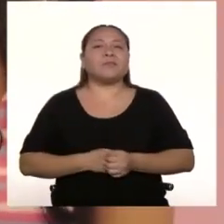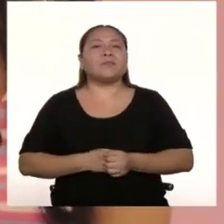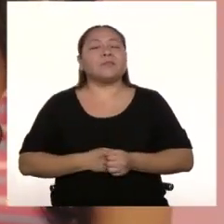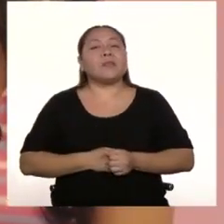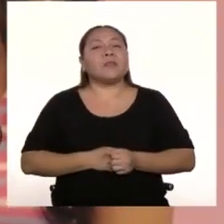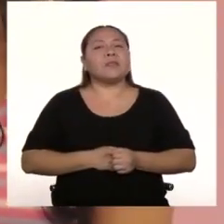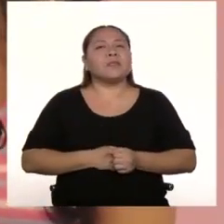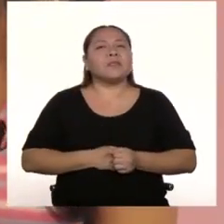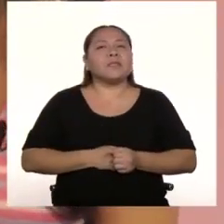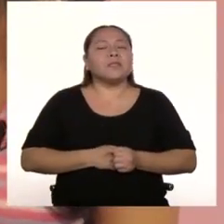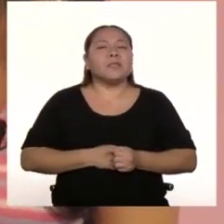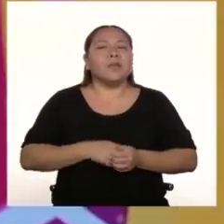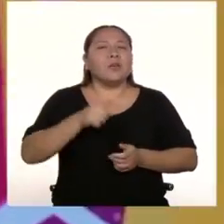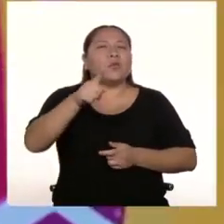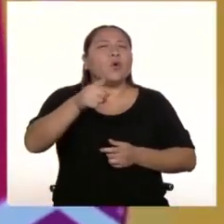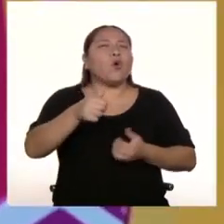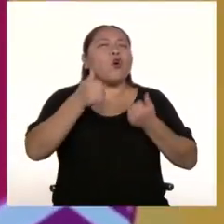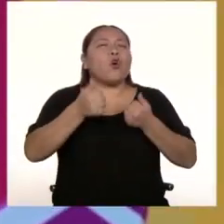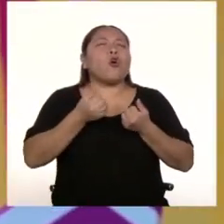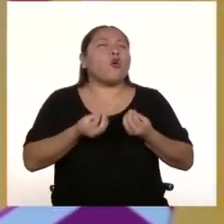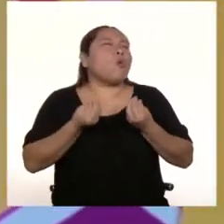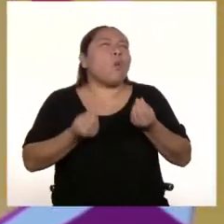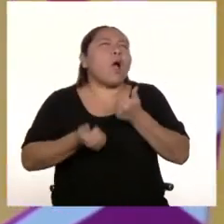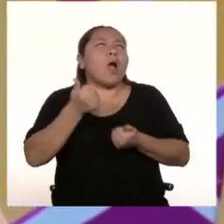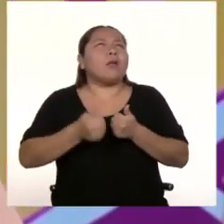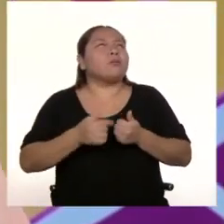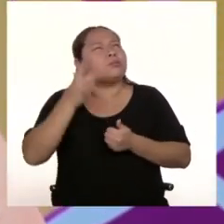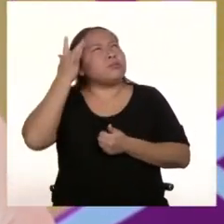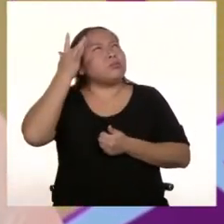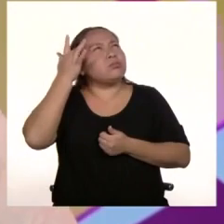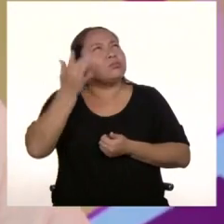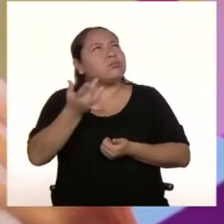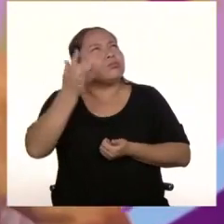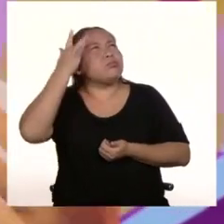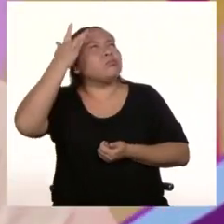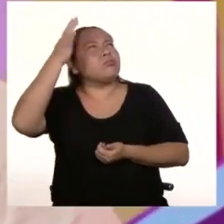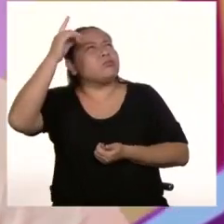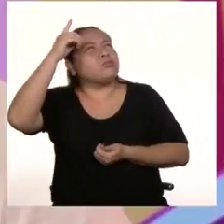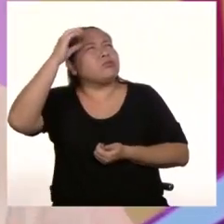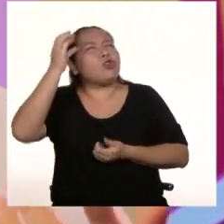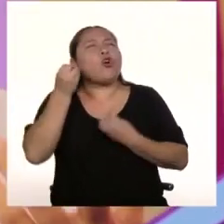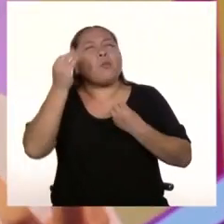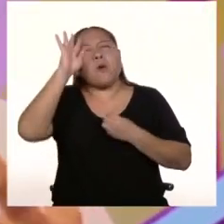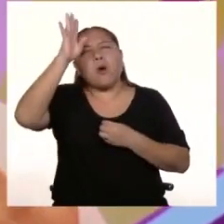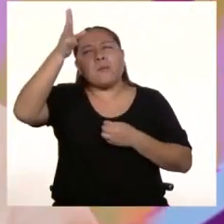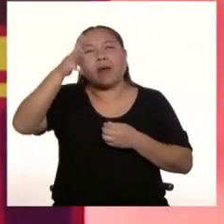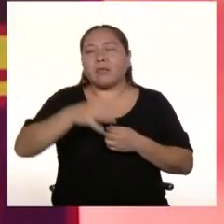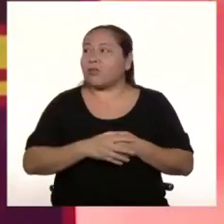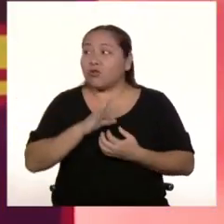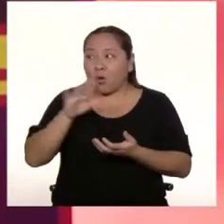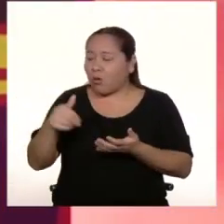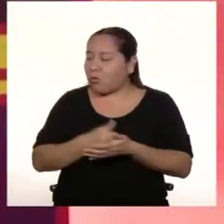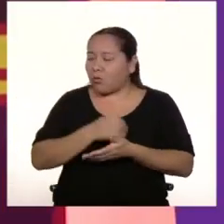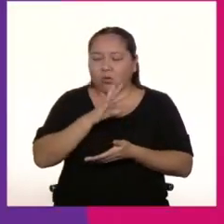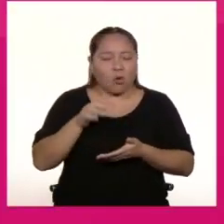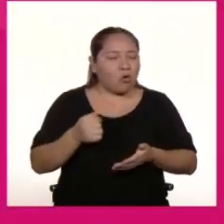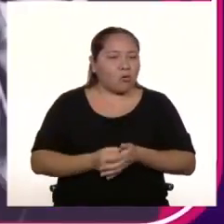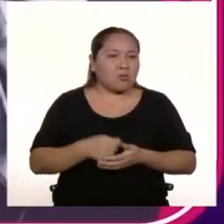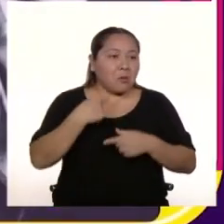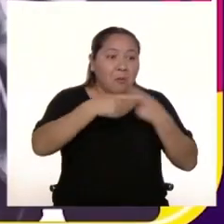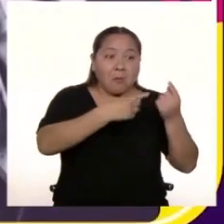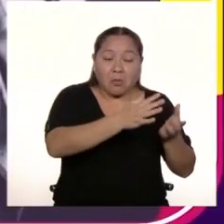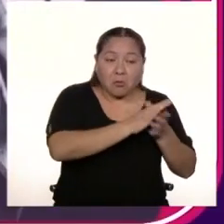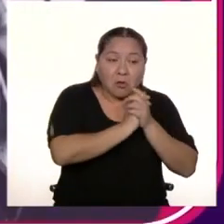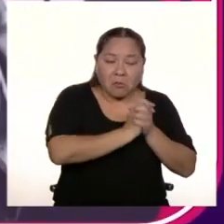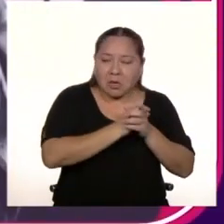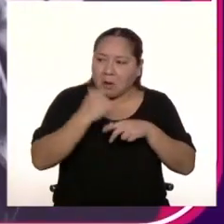qué te inspira para escribir? Todo, todo, todo lo que pasa a mi alrededor Todo lo que pasa por mi cabeza Todo puede ser motivo de inspiración Lo que me cuenta un amigo Lo